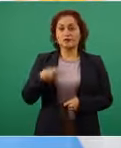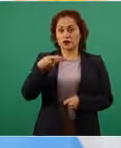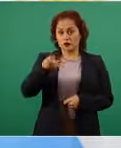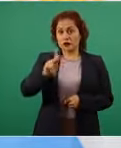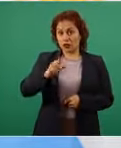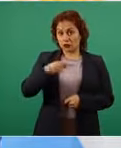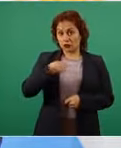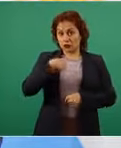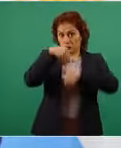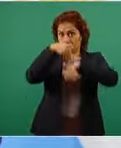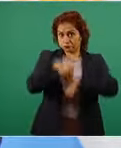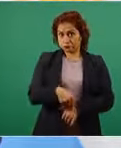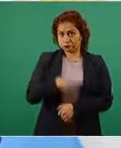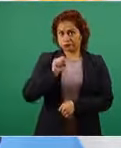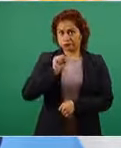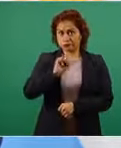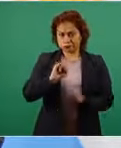los tengo